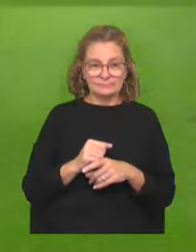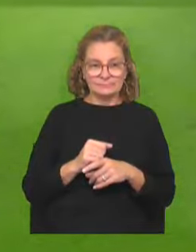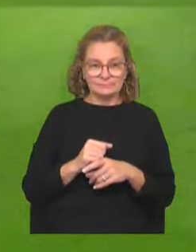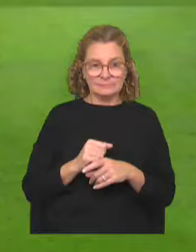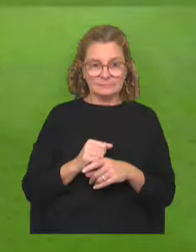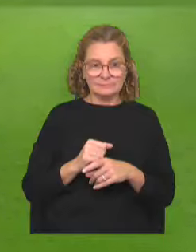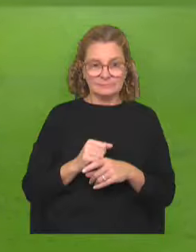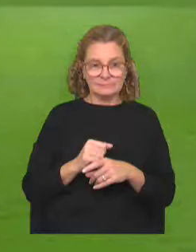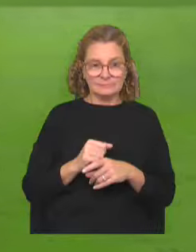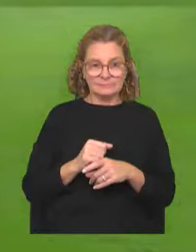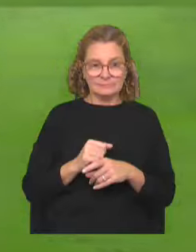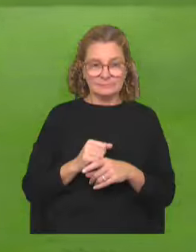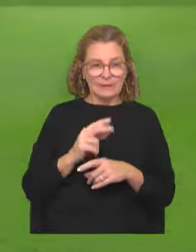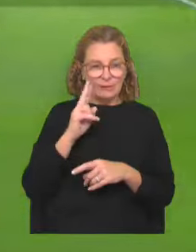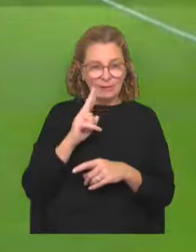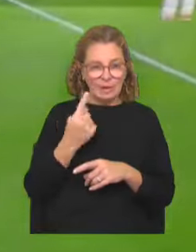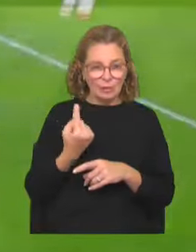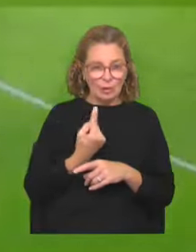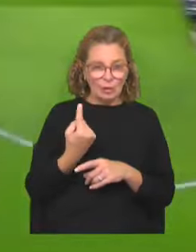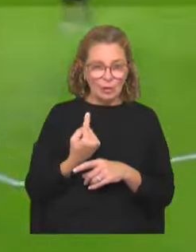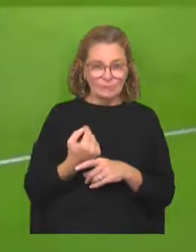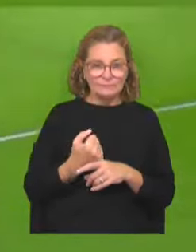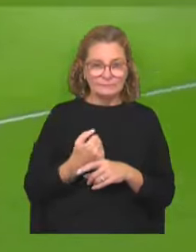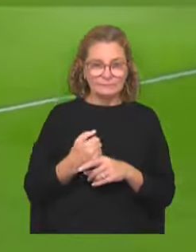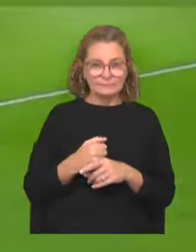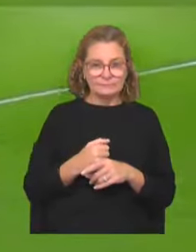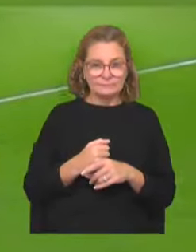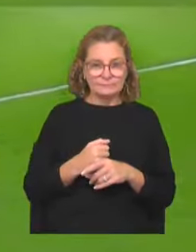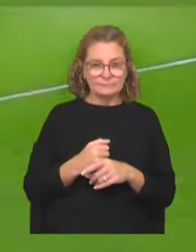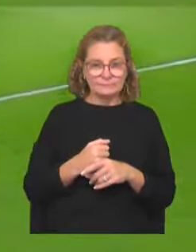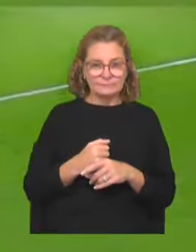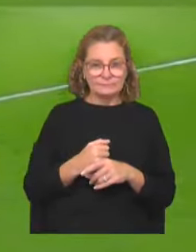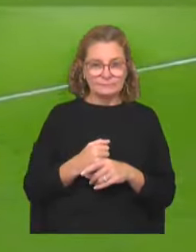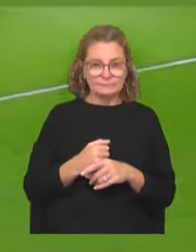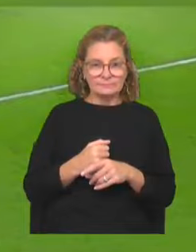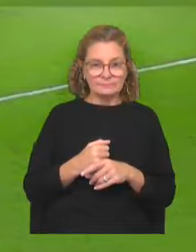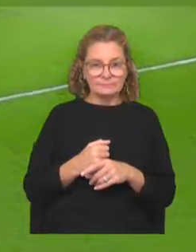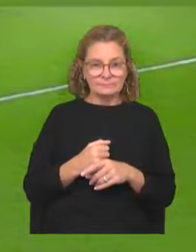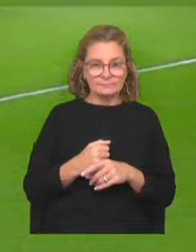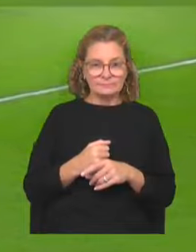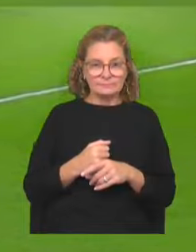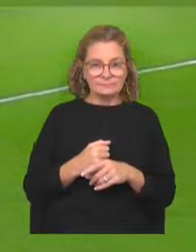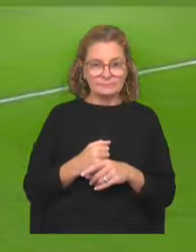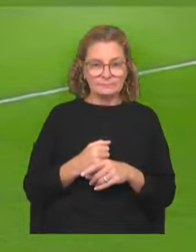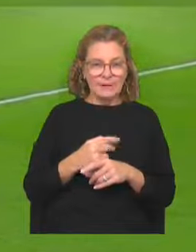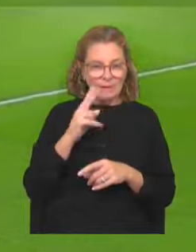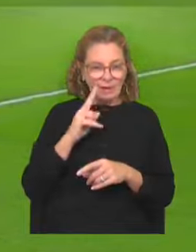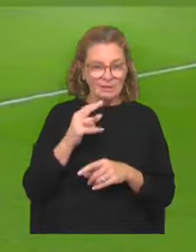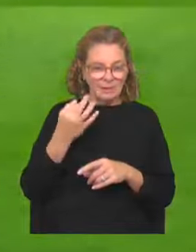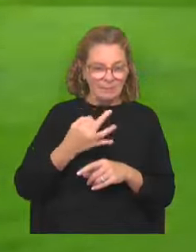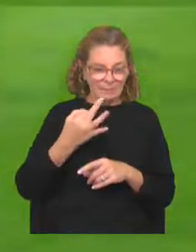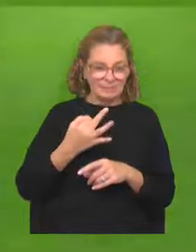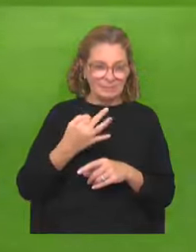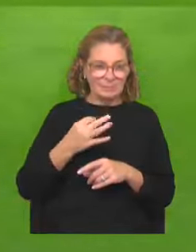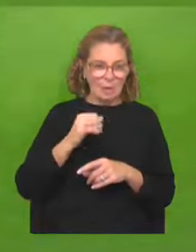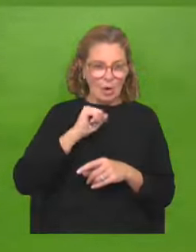tiempo. Vean, recibe solo. Ahí castiga, otro golazo. Es cierto que hay un manotazo del pan arquero.